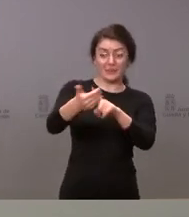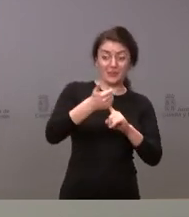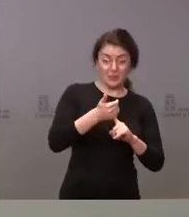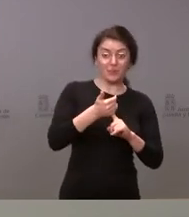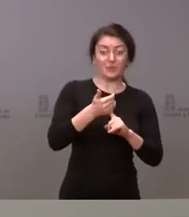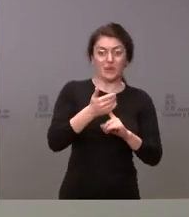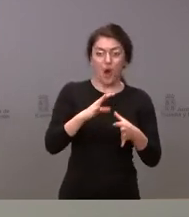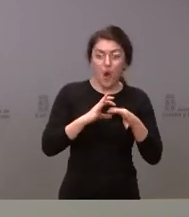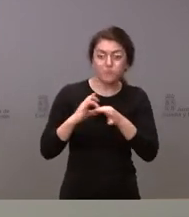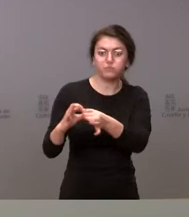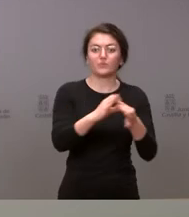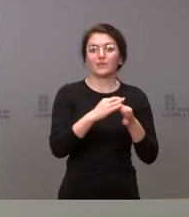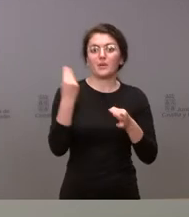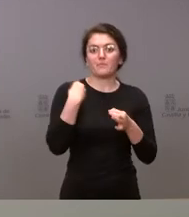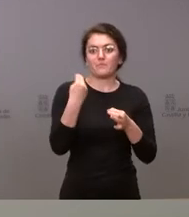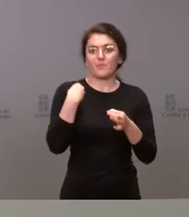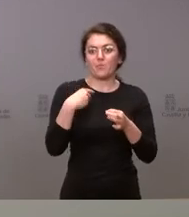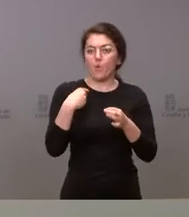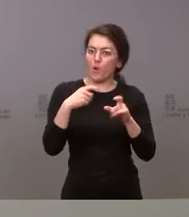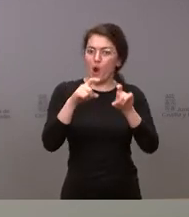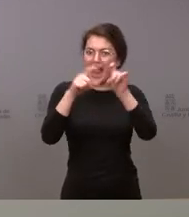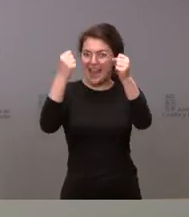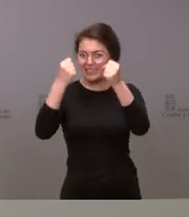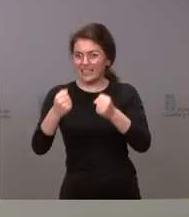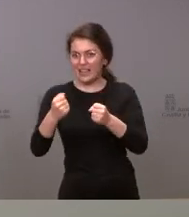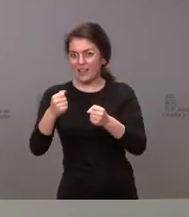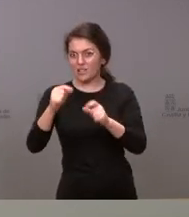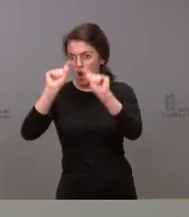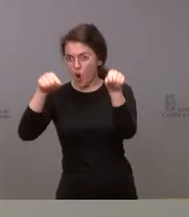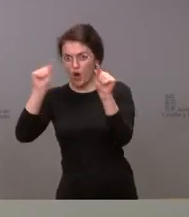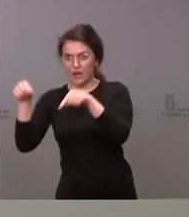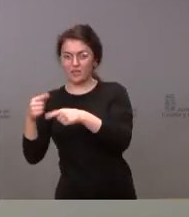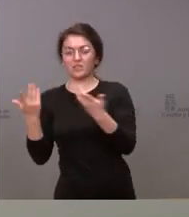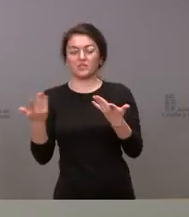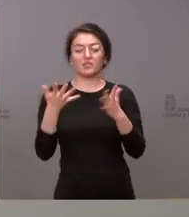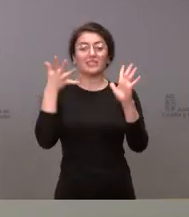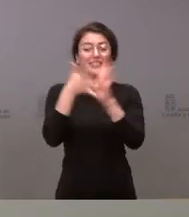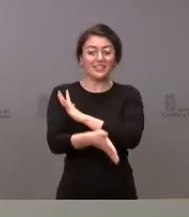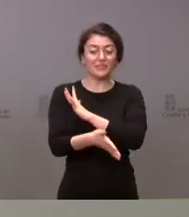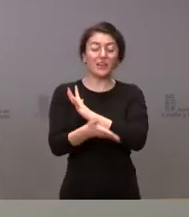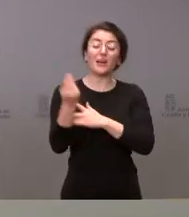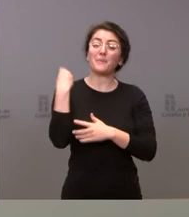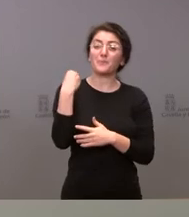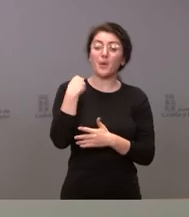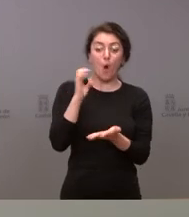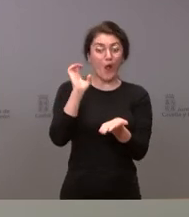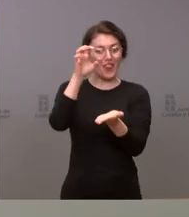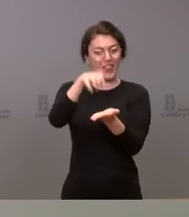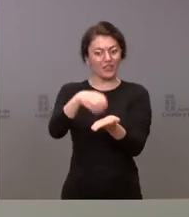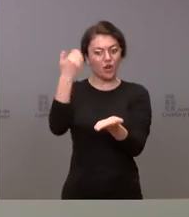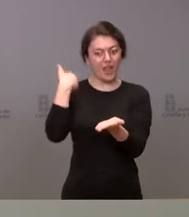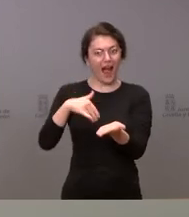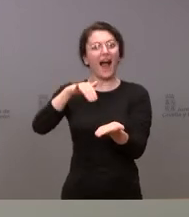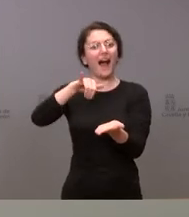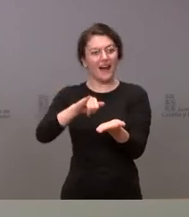Aquí incluyo esta reunión que ha tenido lugar esta mañana, que supone tanto habilitar los propios centros que tengamos ya